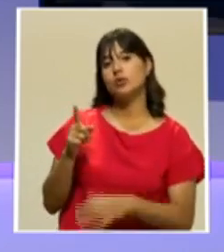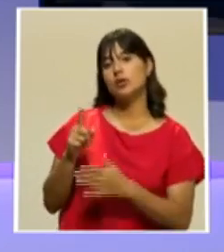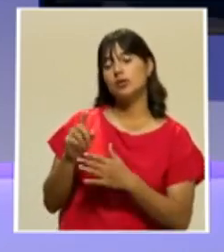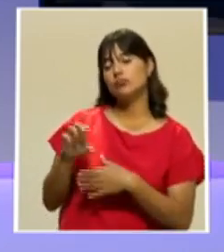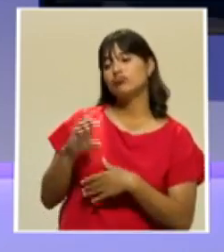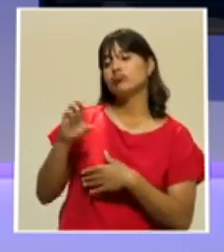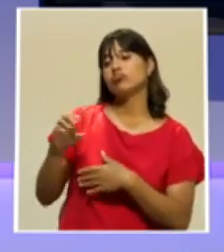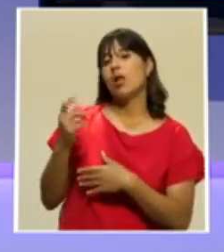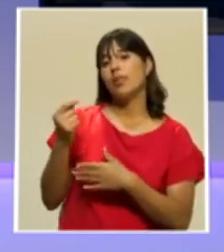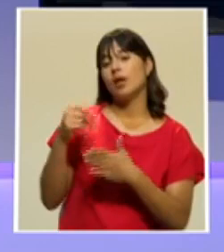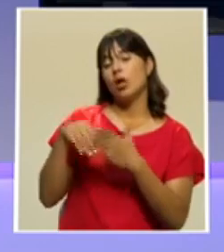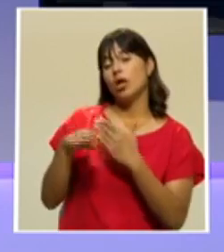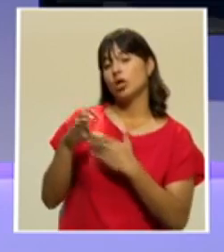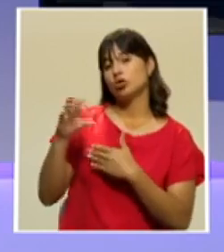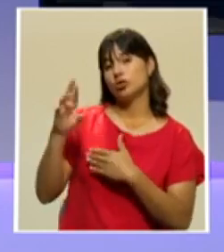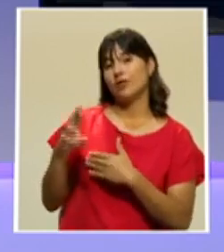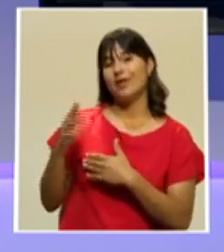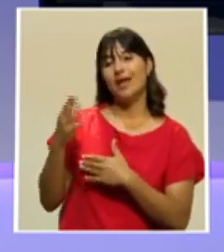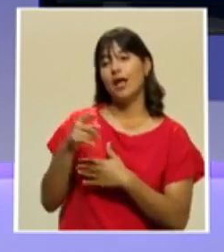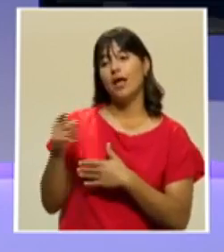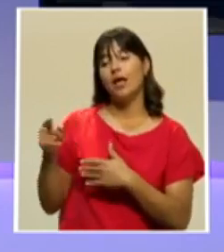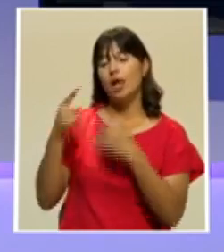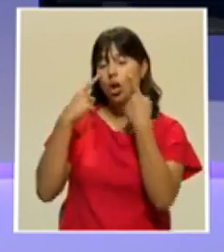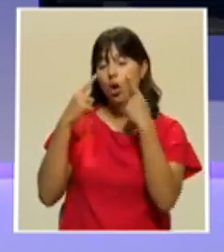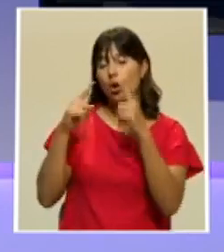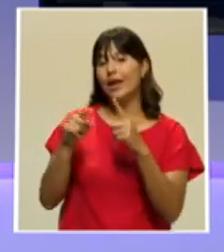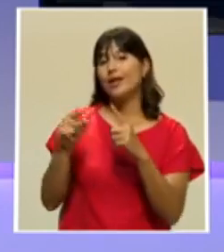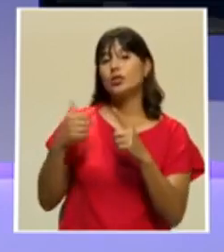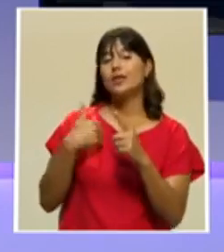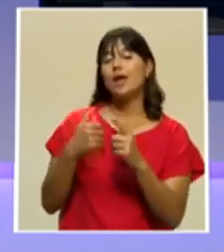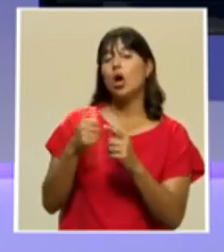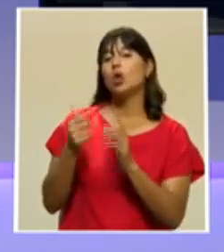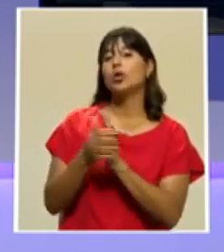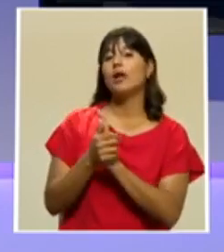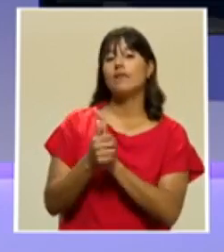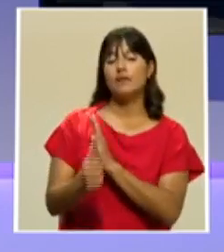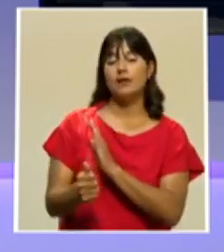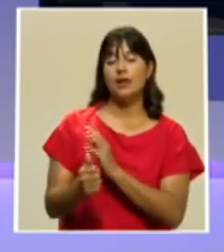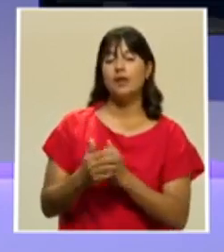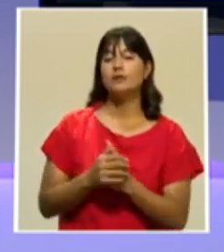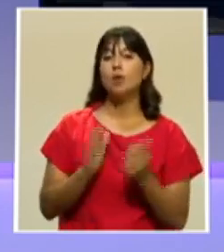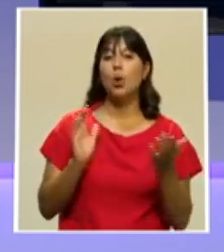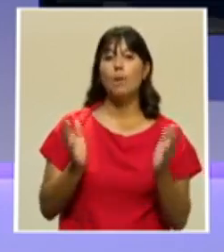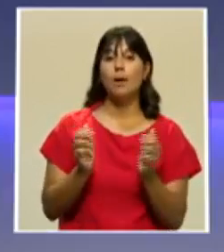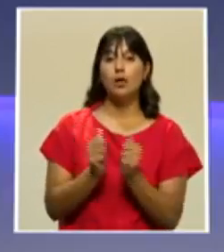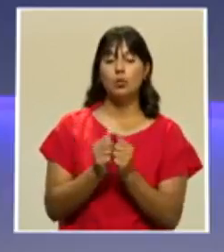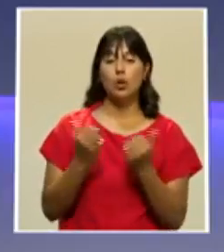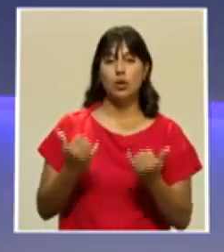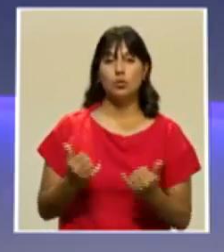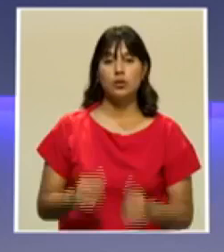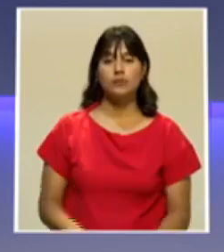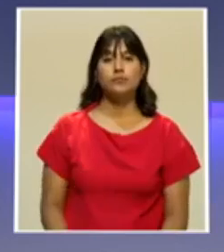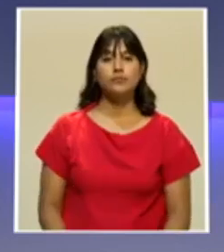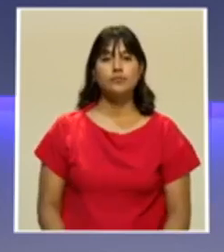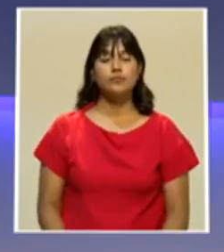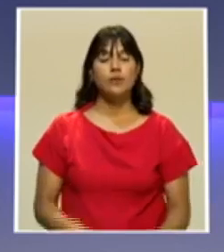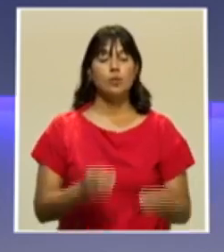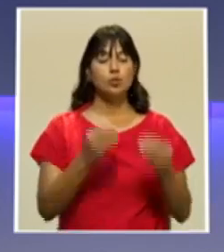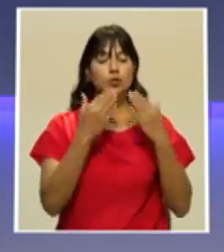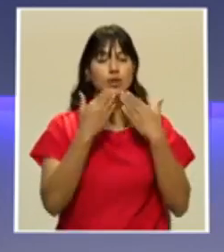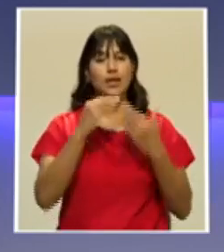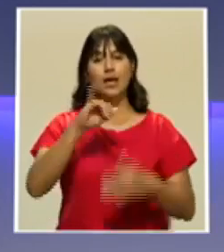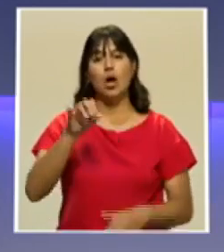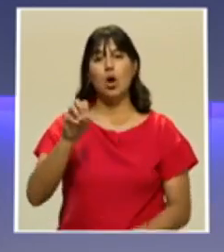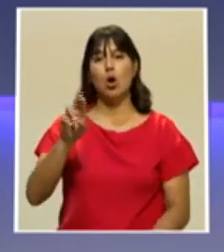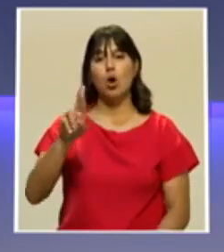lograr que esta gente maneje otras habilidades a las que maneja actualmente. Muchísimas gracias, don